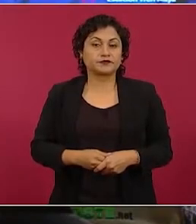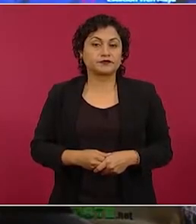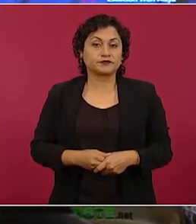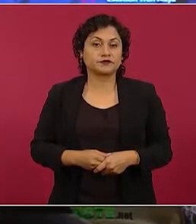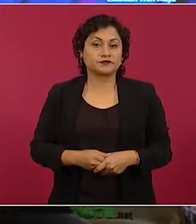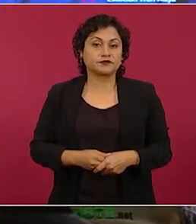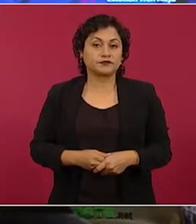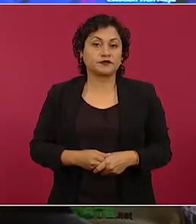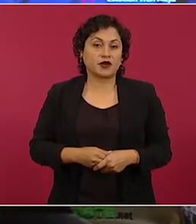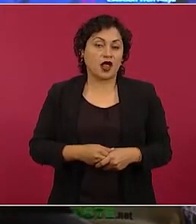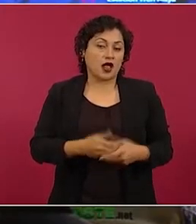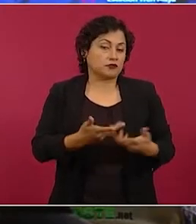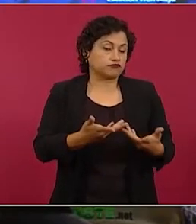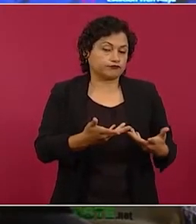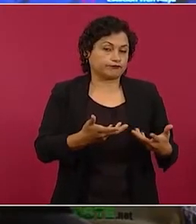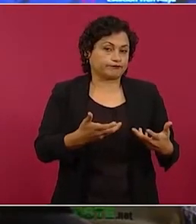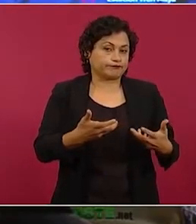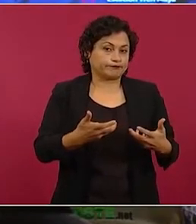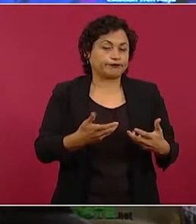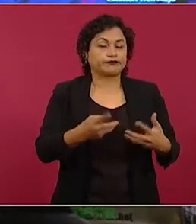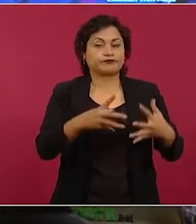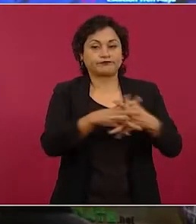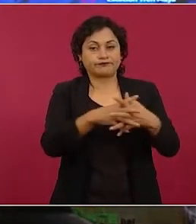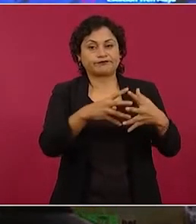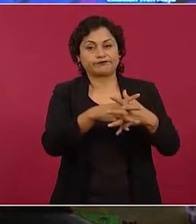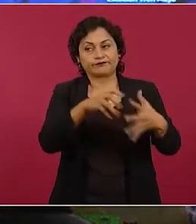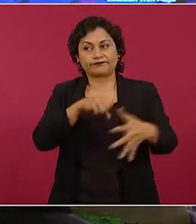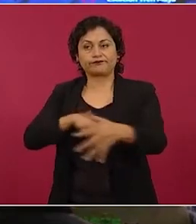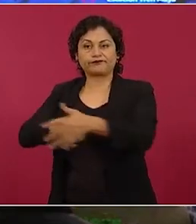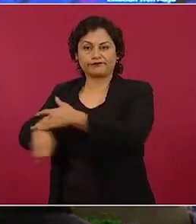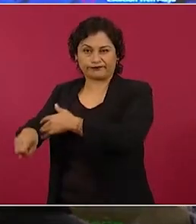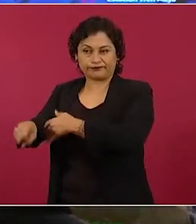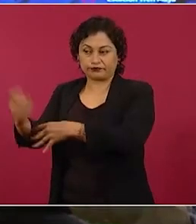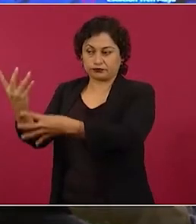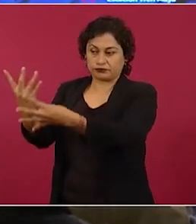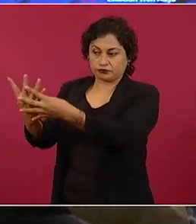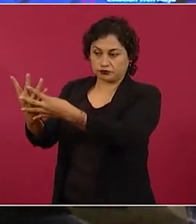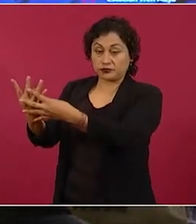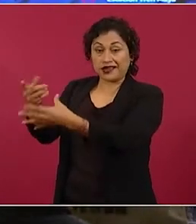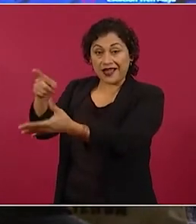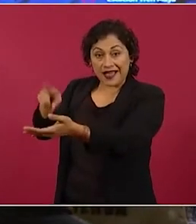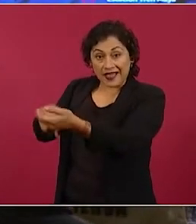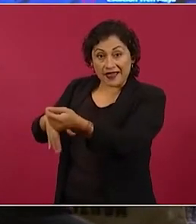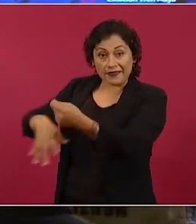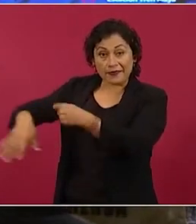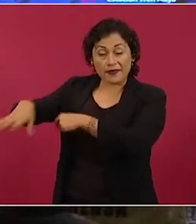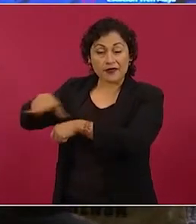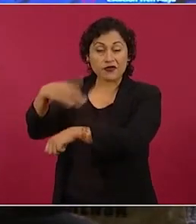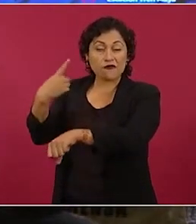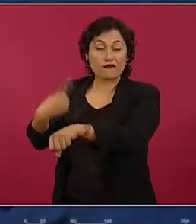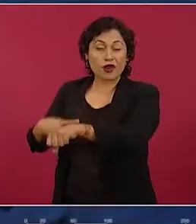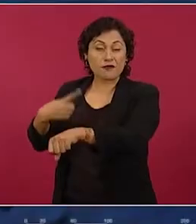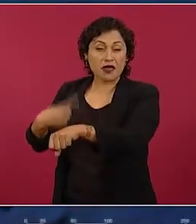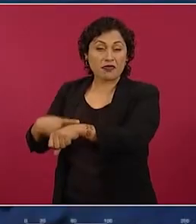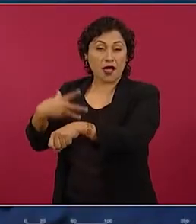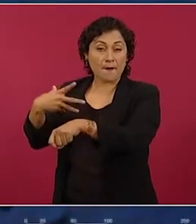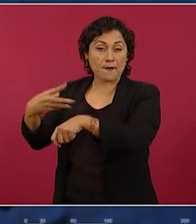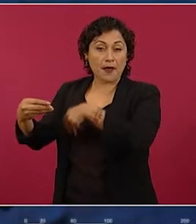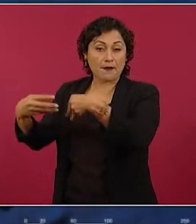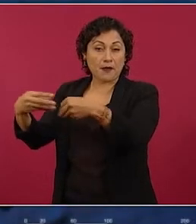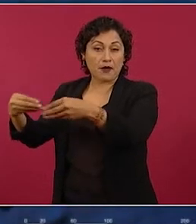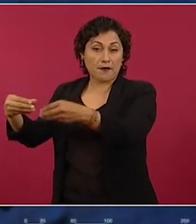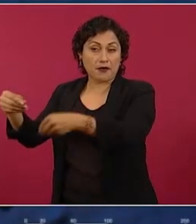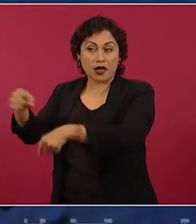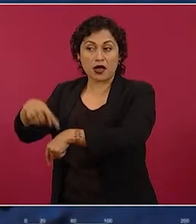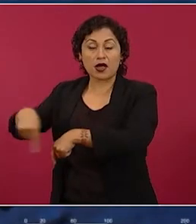enfermedades y por la represión, se tenían 200 mil, digo, perdón,